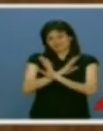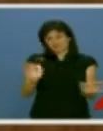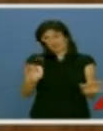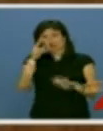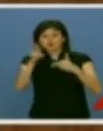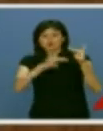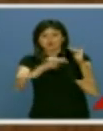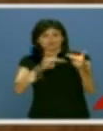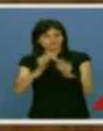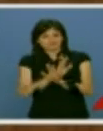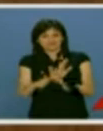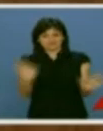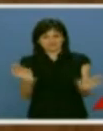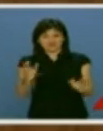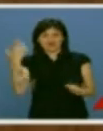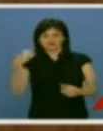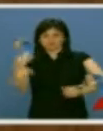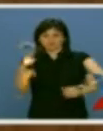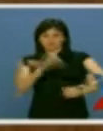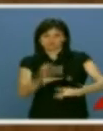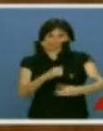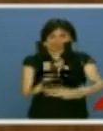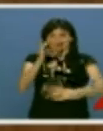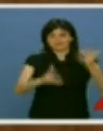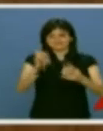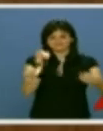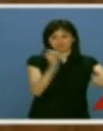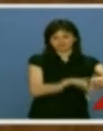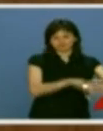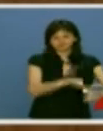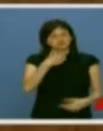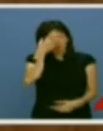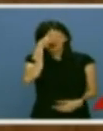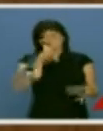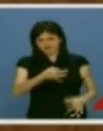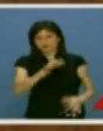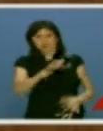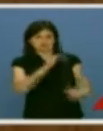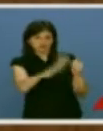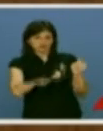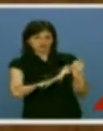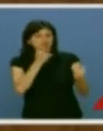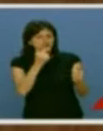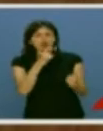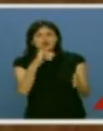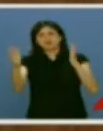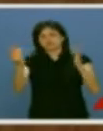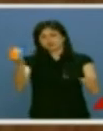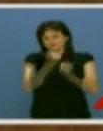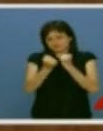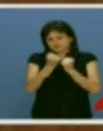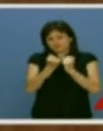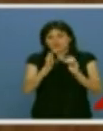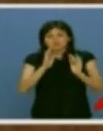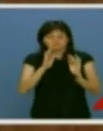construcción del bocado que generó muchos más ingresos para todas las Administraciones. Yo le creo, señor Herrera, cuando habla de austeridad. Pero le recuerdo